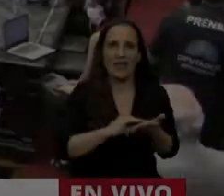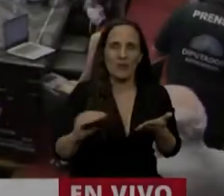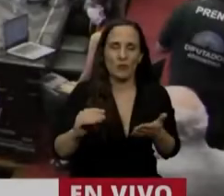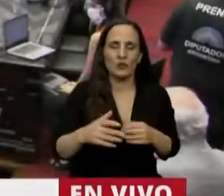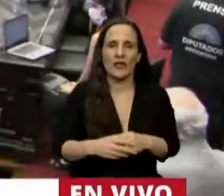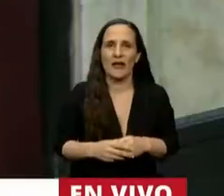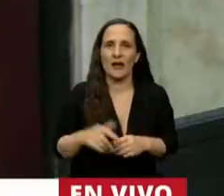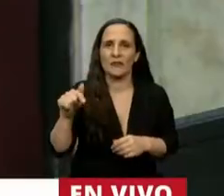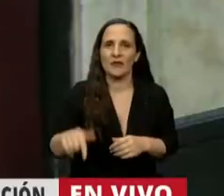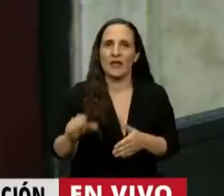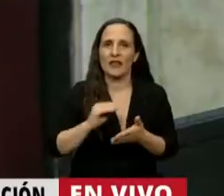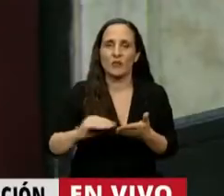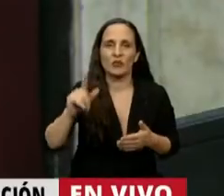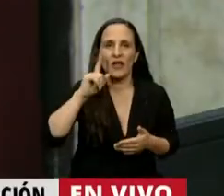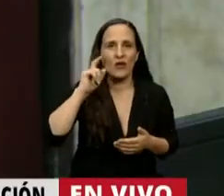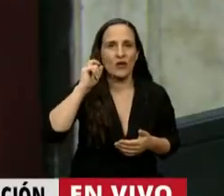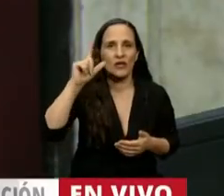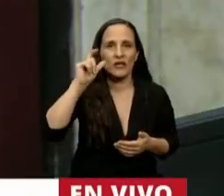En el uso de la palabra el diputado Iglesias.